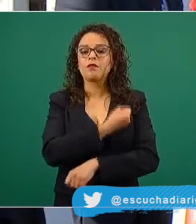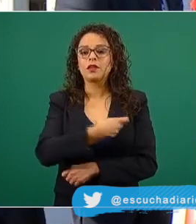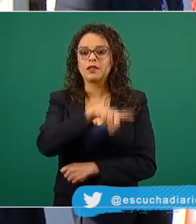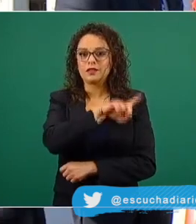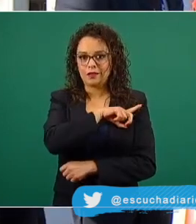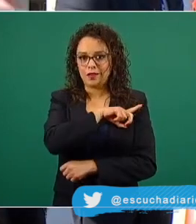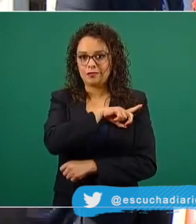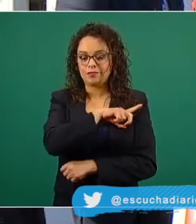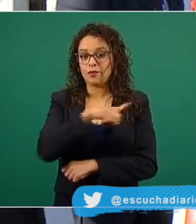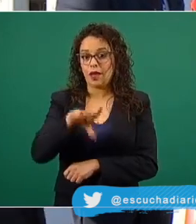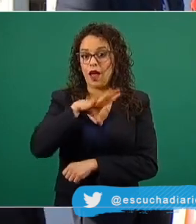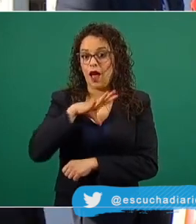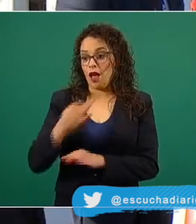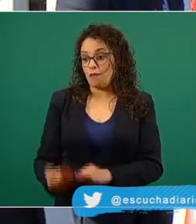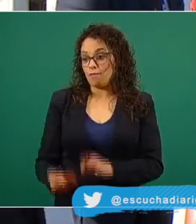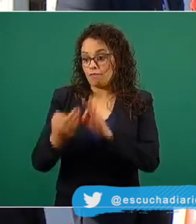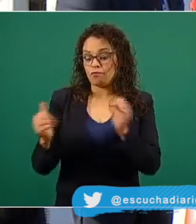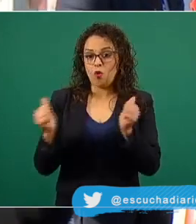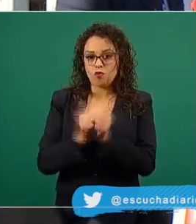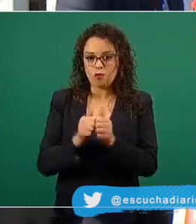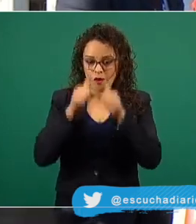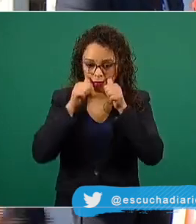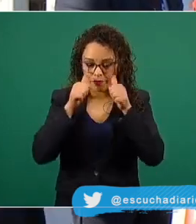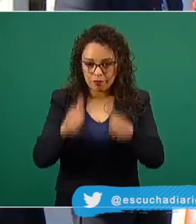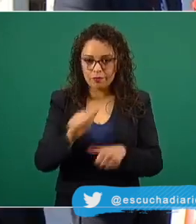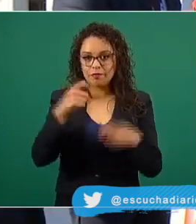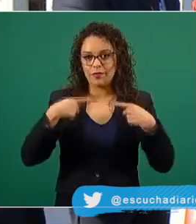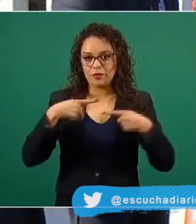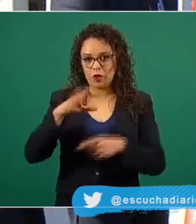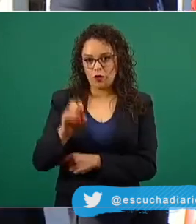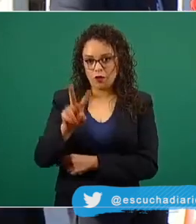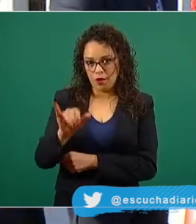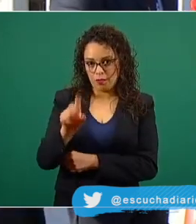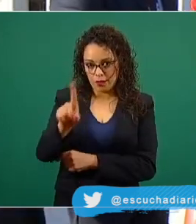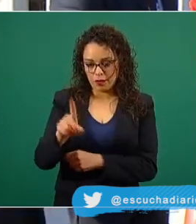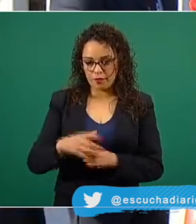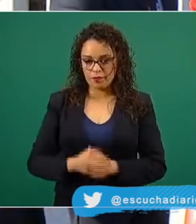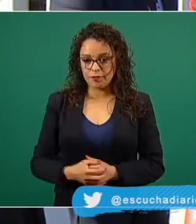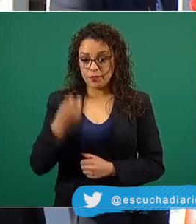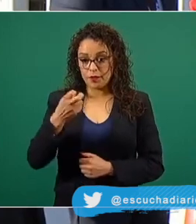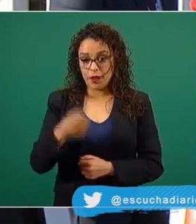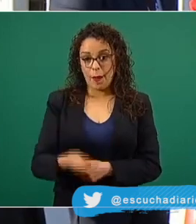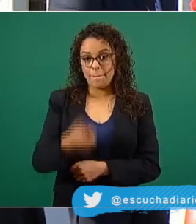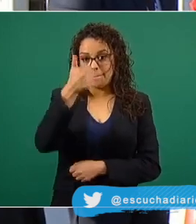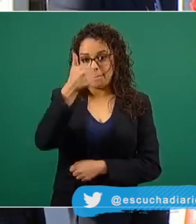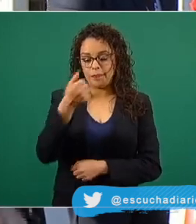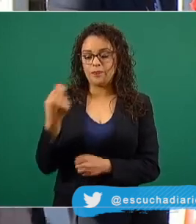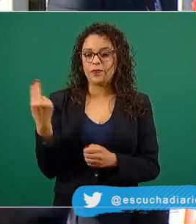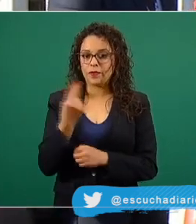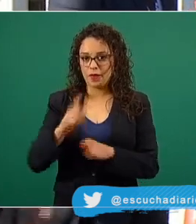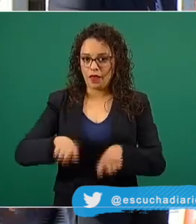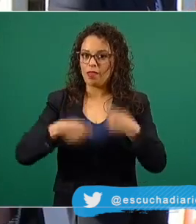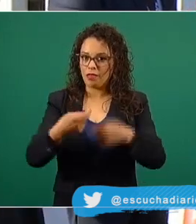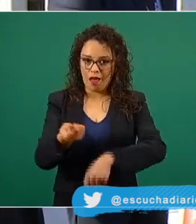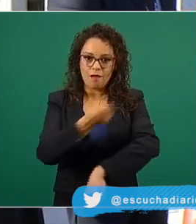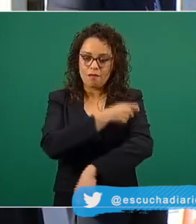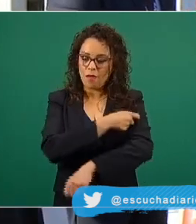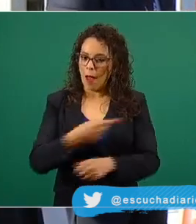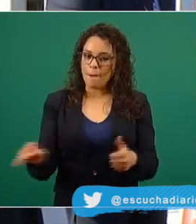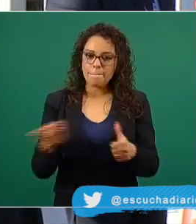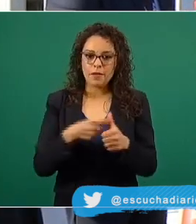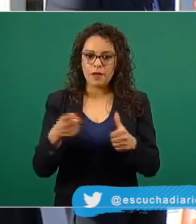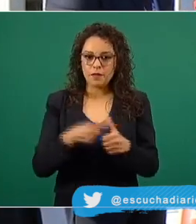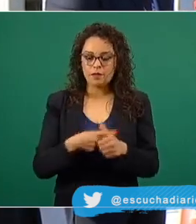indicado. Los de la primera línea en el primer lugar de la fila para la vacunación, esto es médicos,